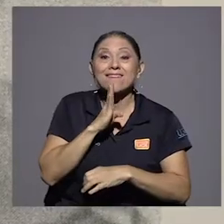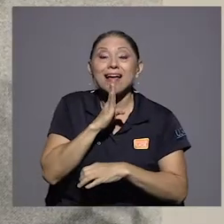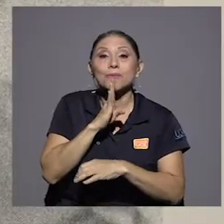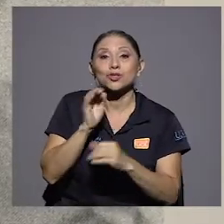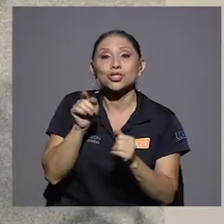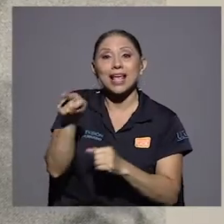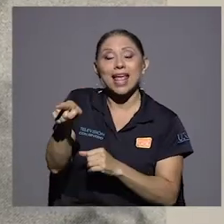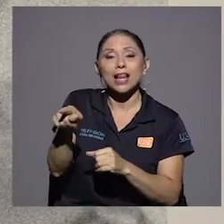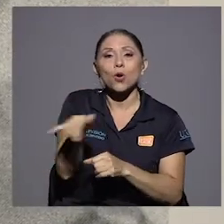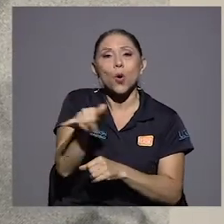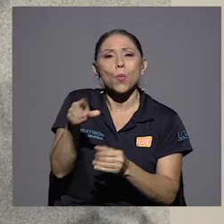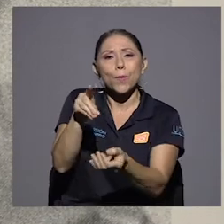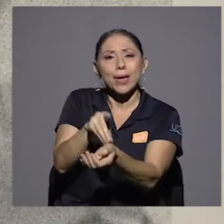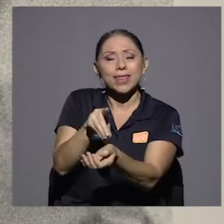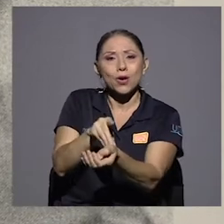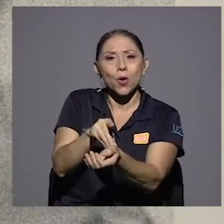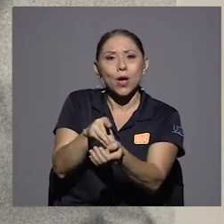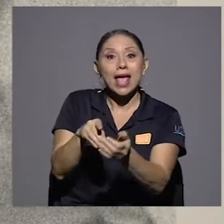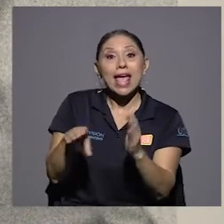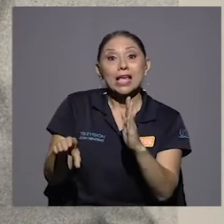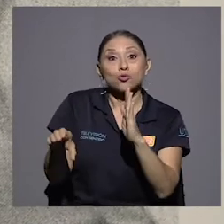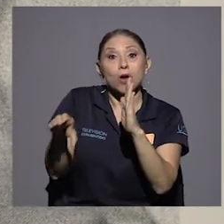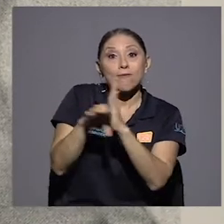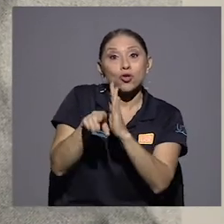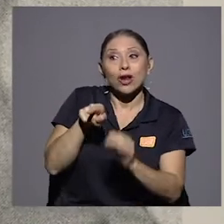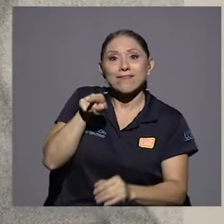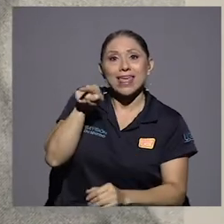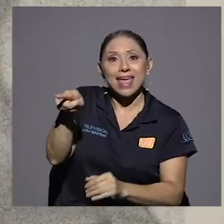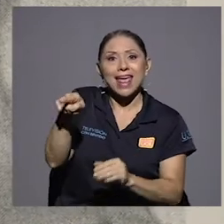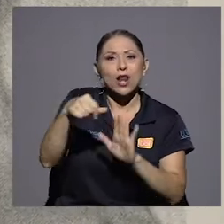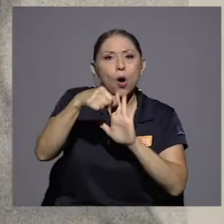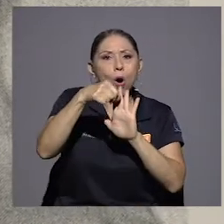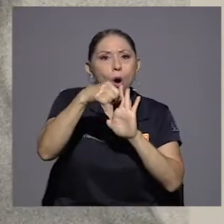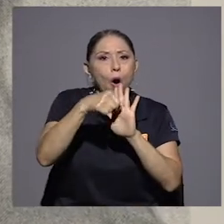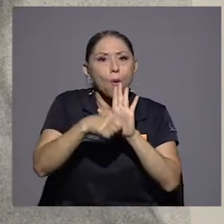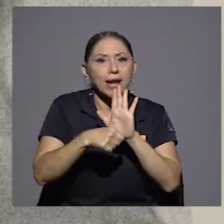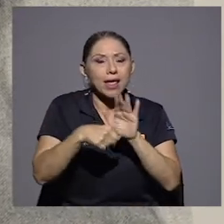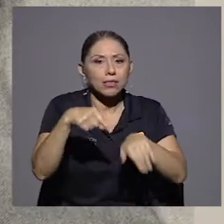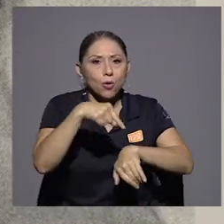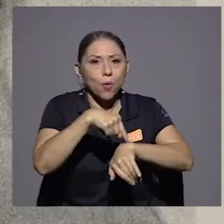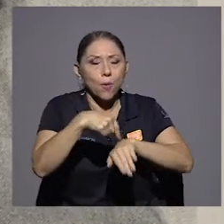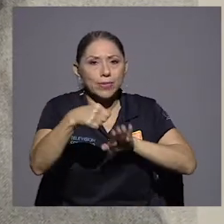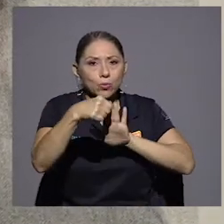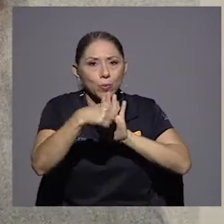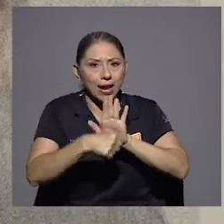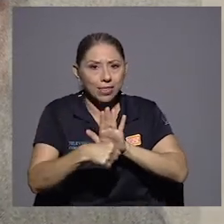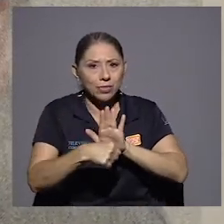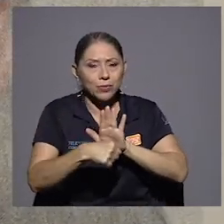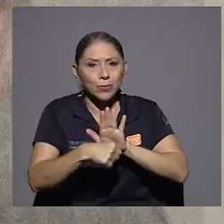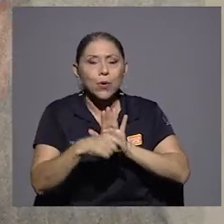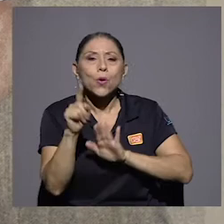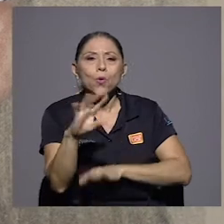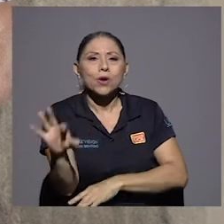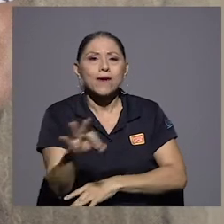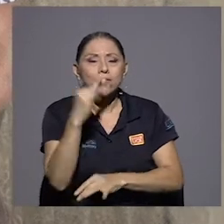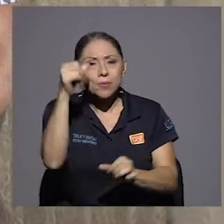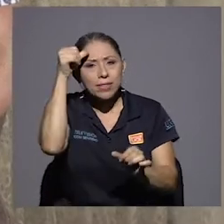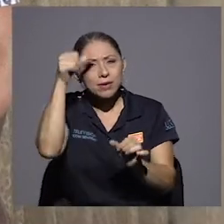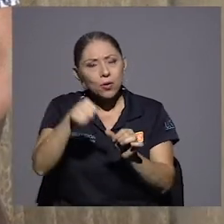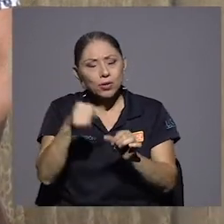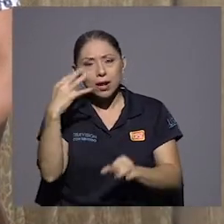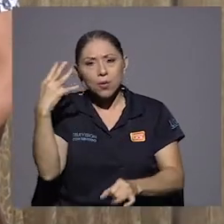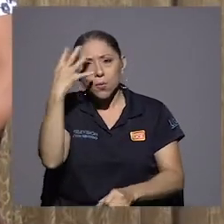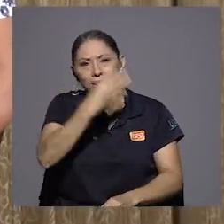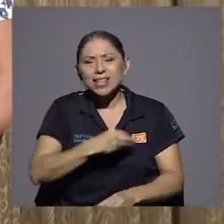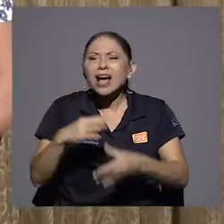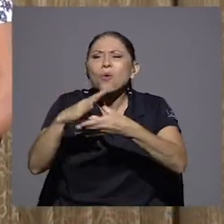es una fotografía del operando. Es una forma de recordarlo de una manera muy linda.